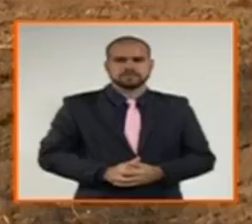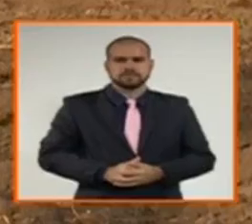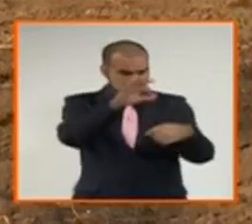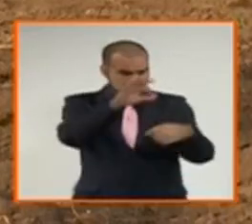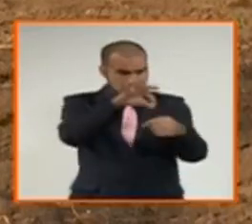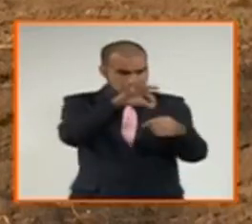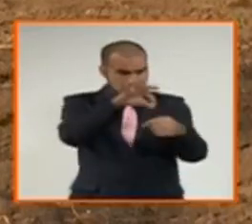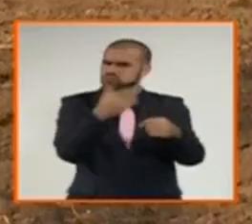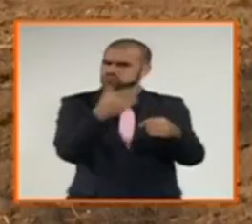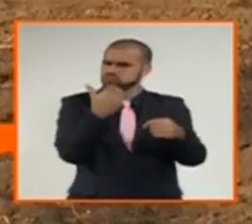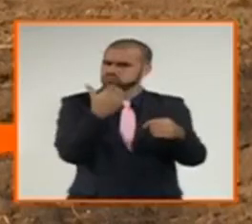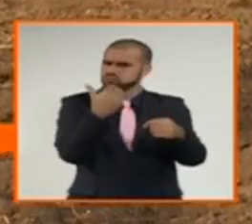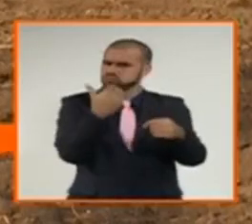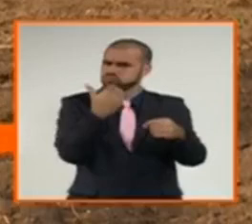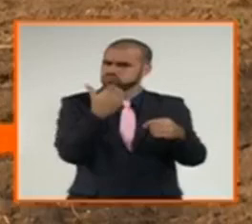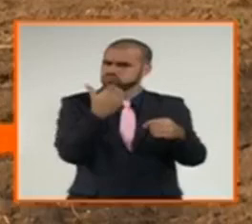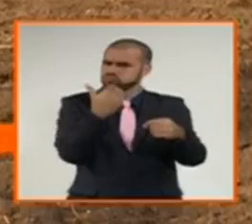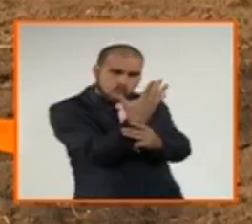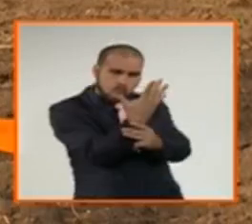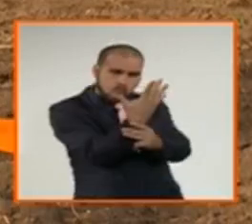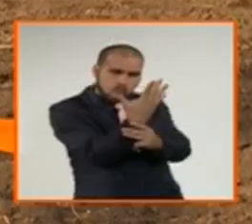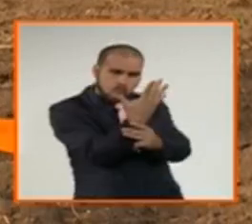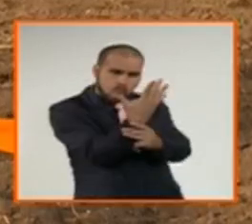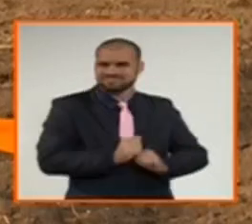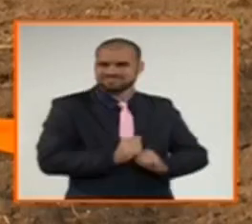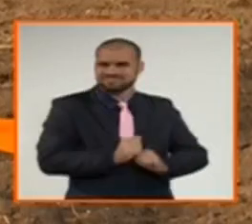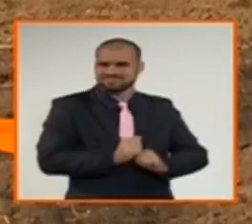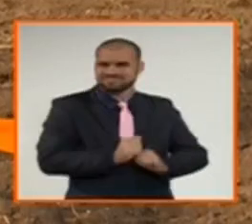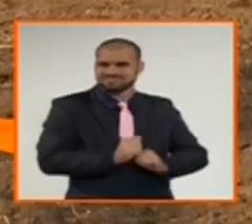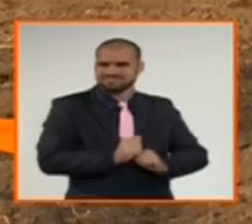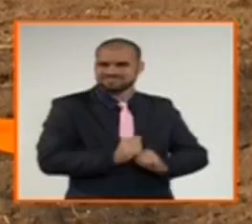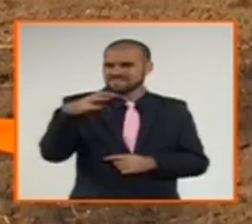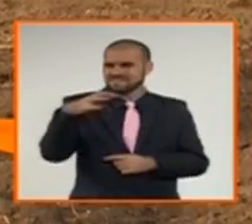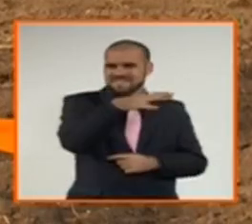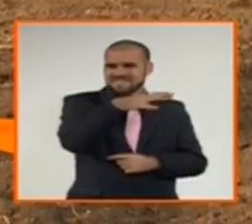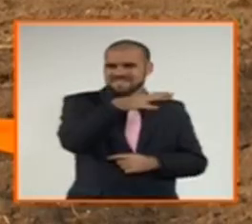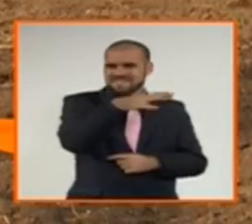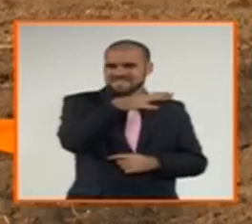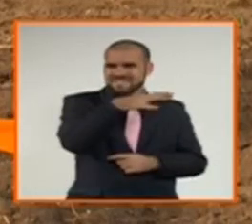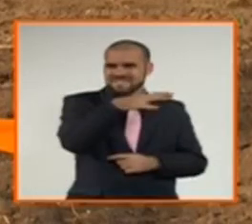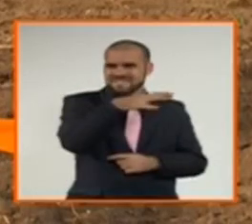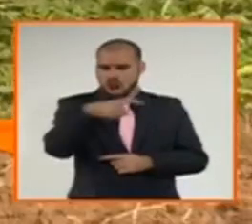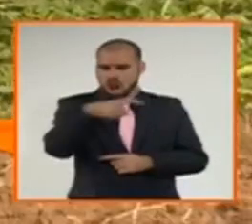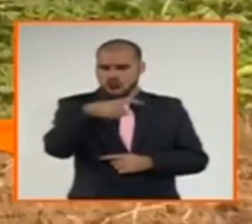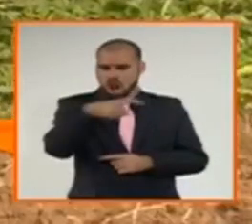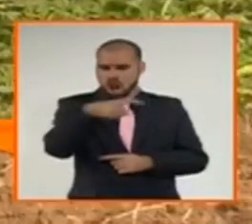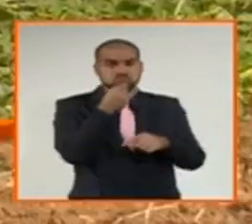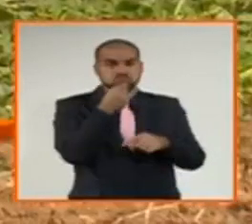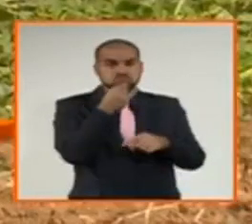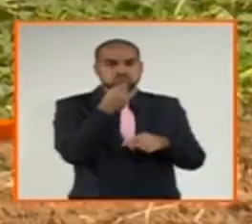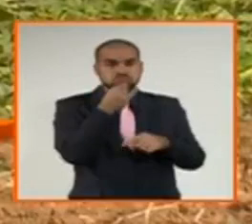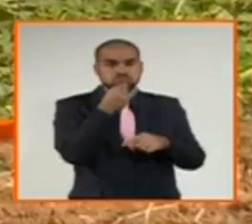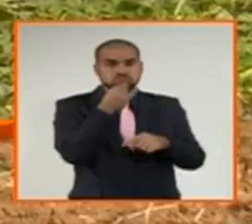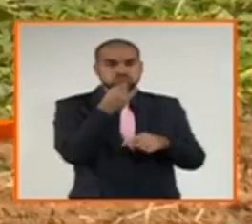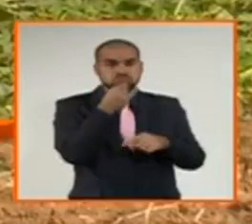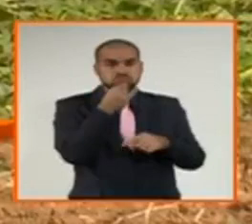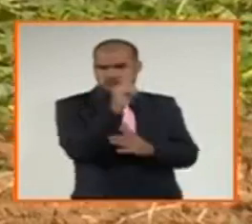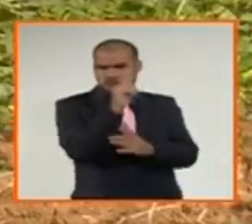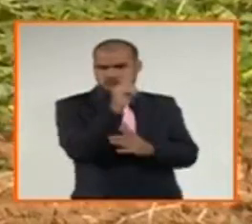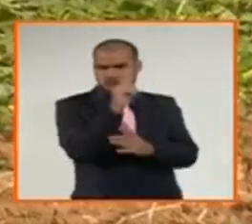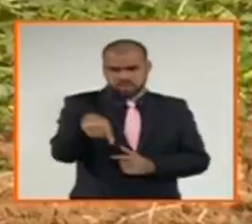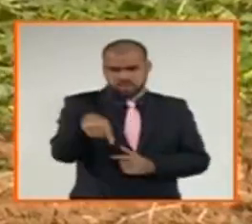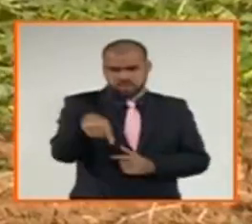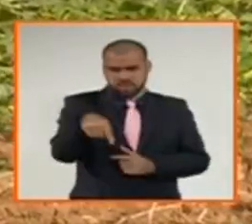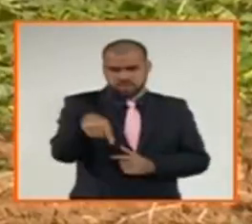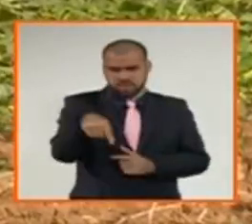orgánicos y al humo de lombriz. Incluso el humo de lombriz líquido da respuesta rapidísimo a muchísimos cultivos. En el